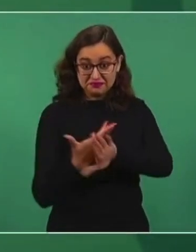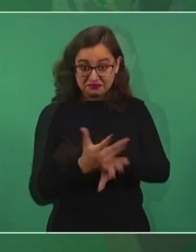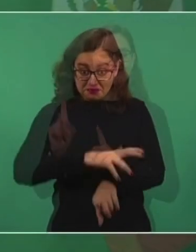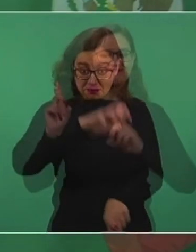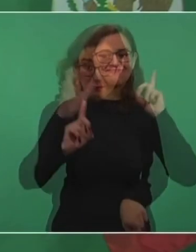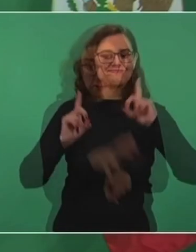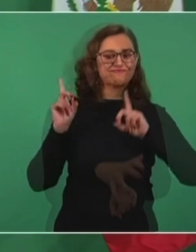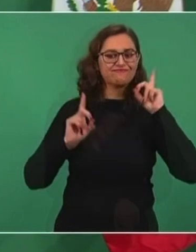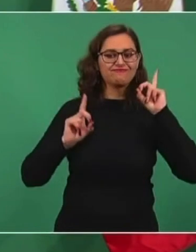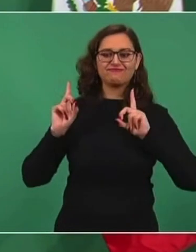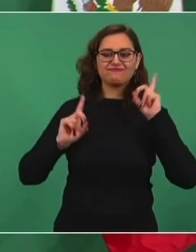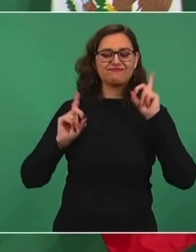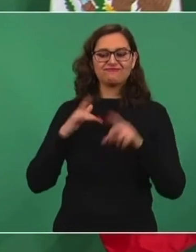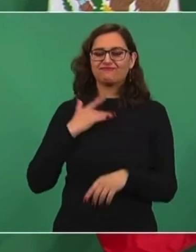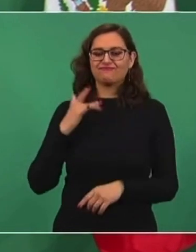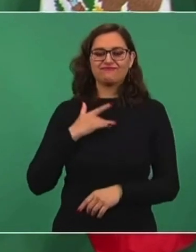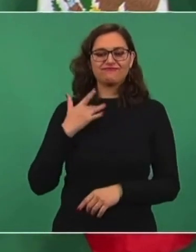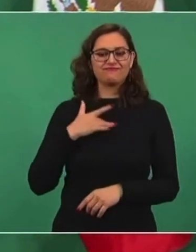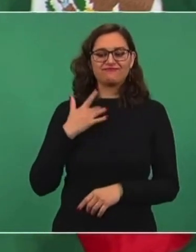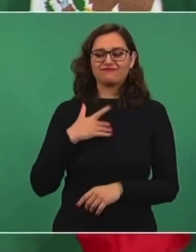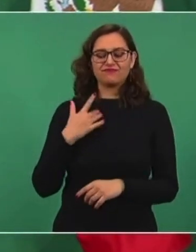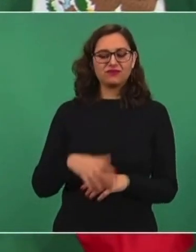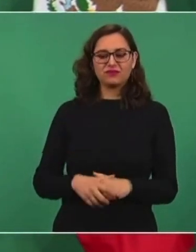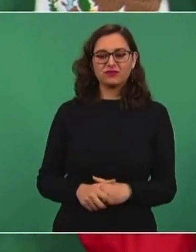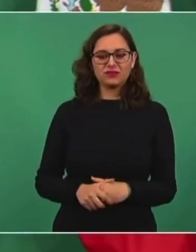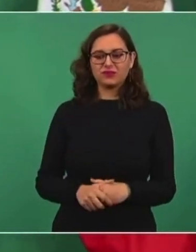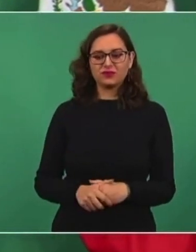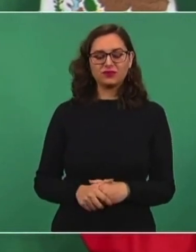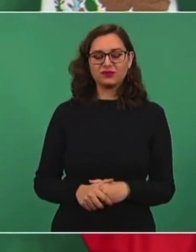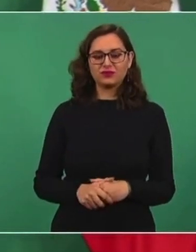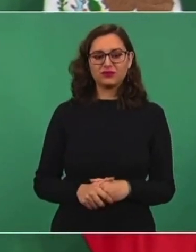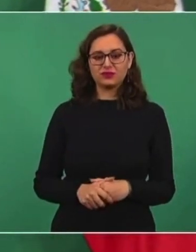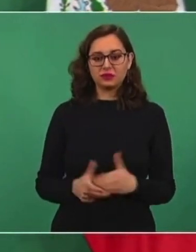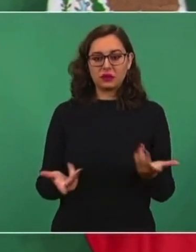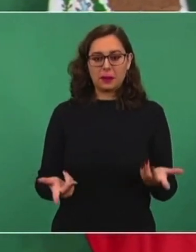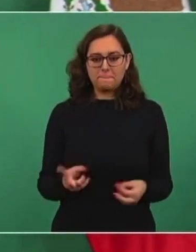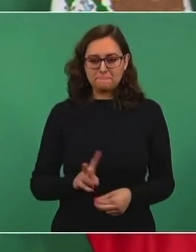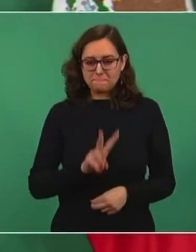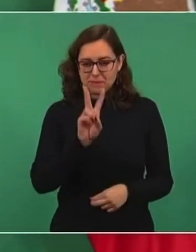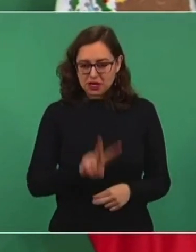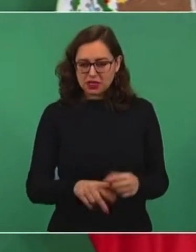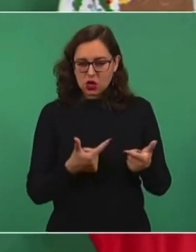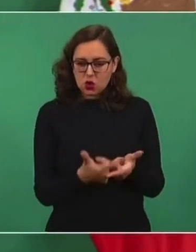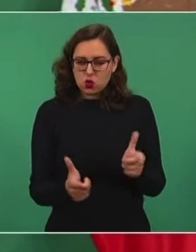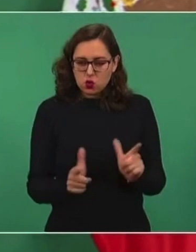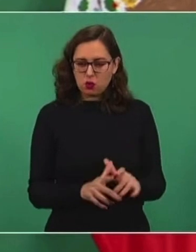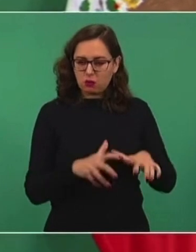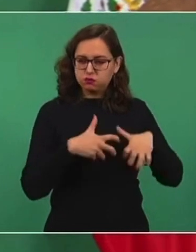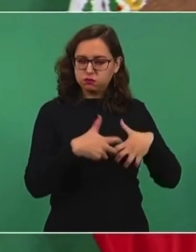provocación, porque si se tratara de un movimiento realmente transformador,